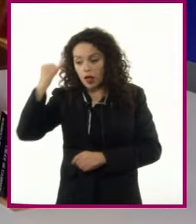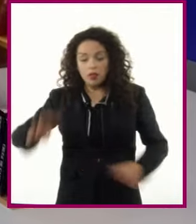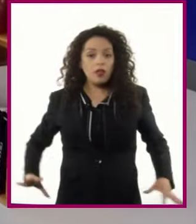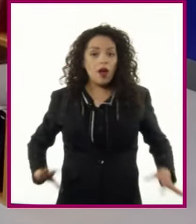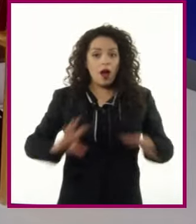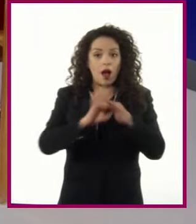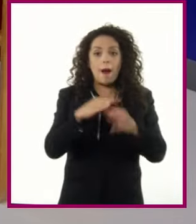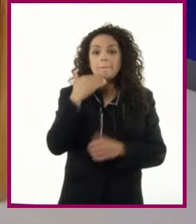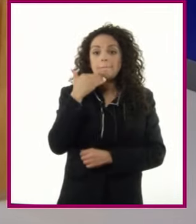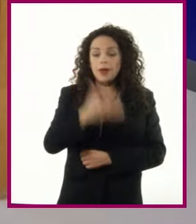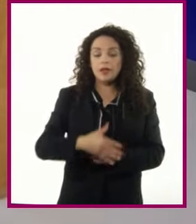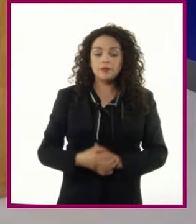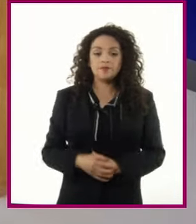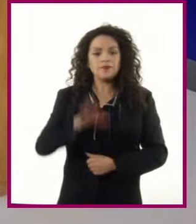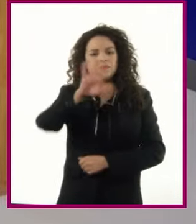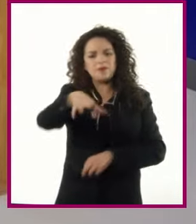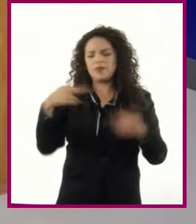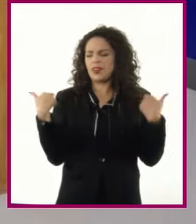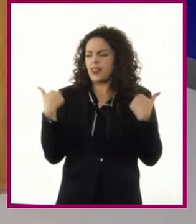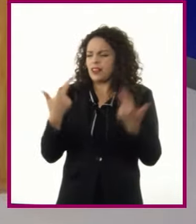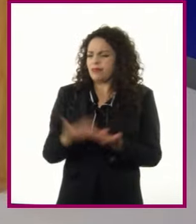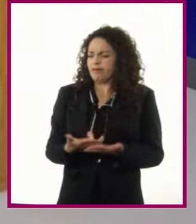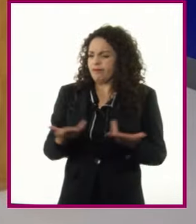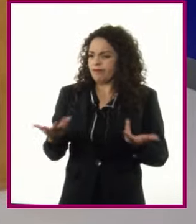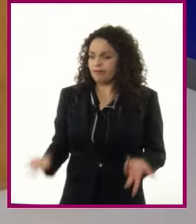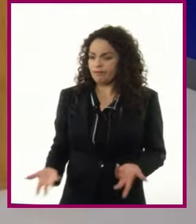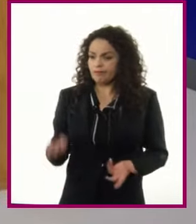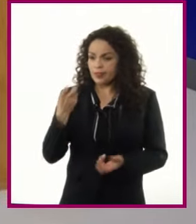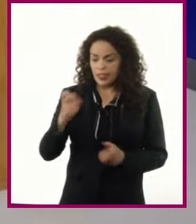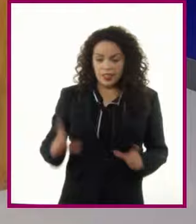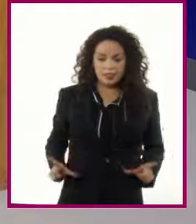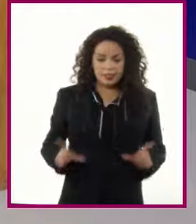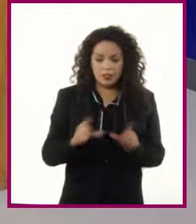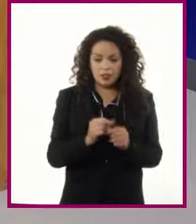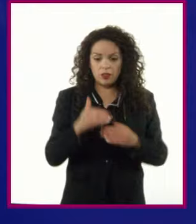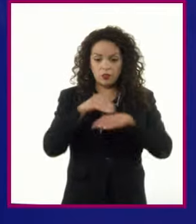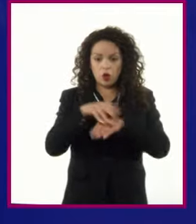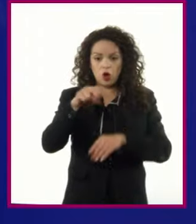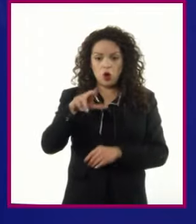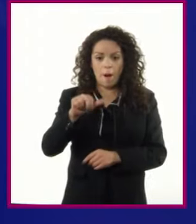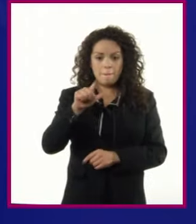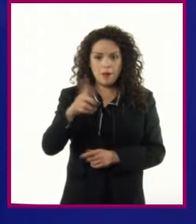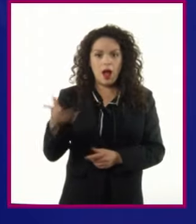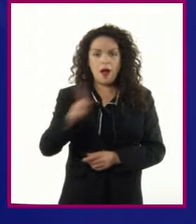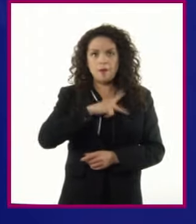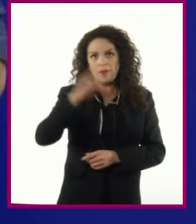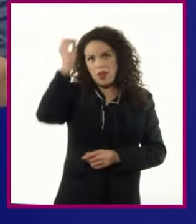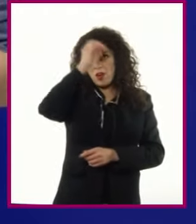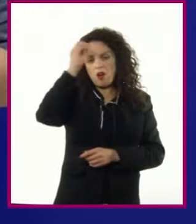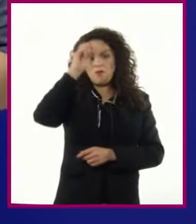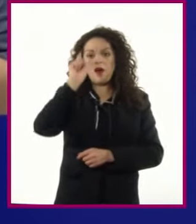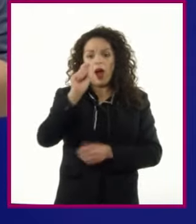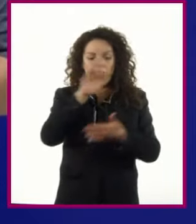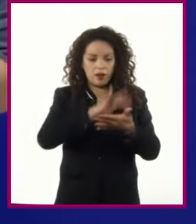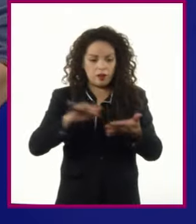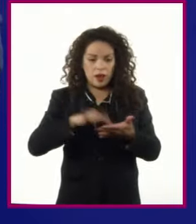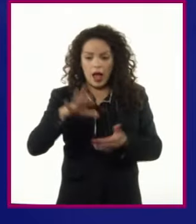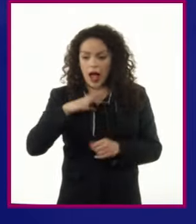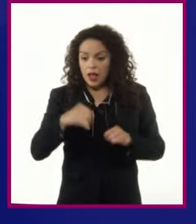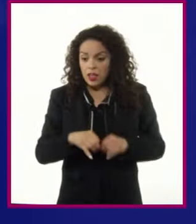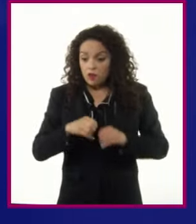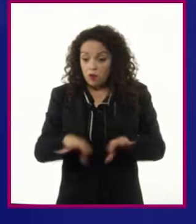Profesor, al ir modelando el resumen sobre el nopal Considero que es un texto que contiene información